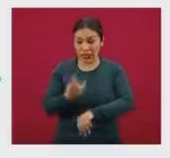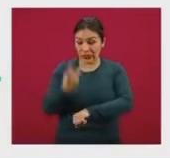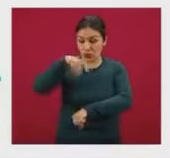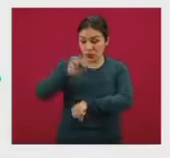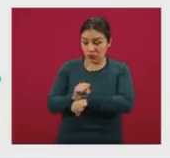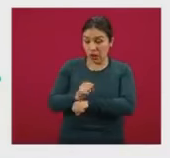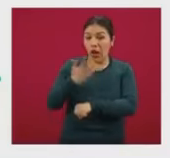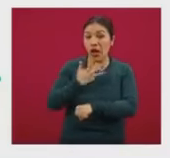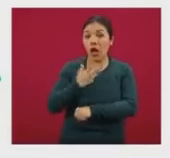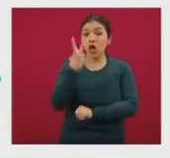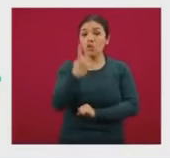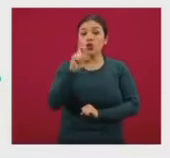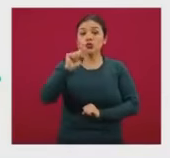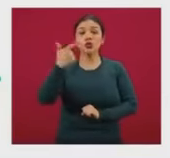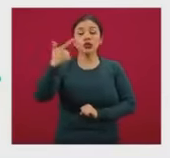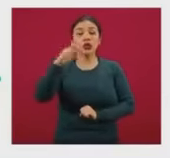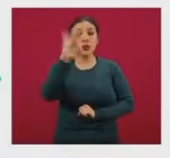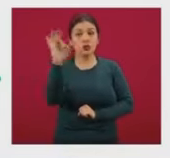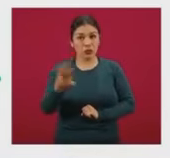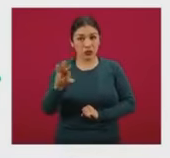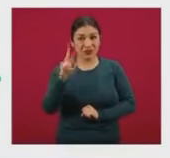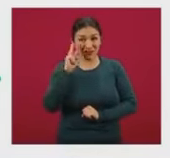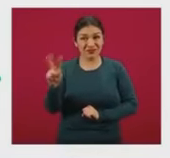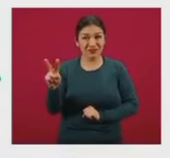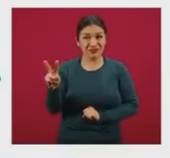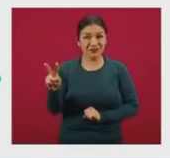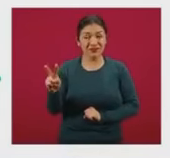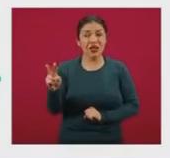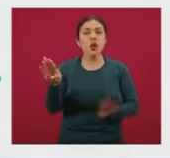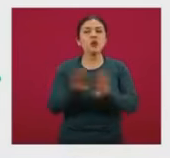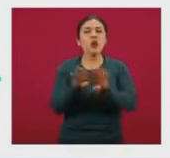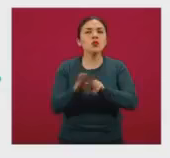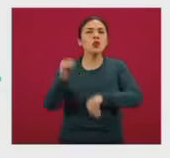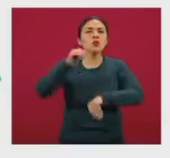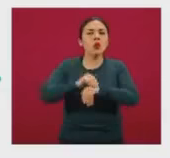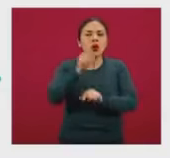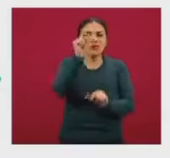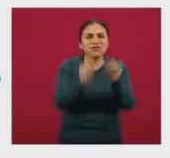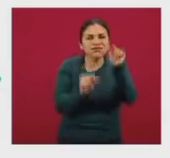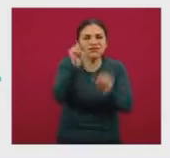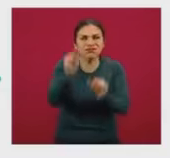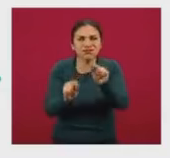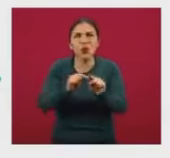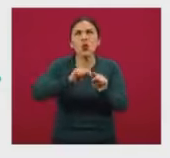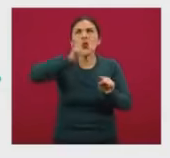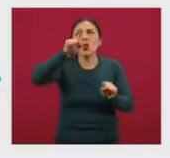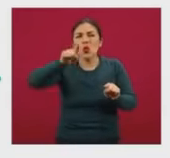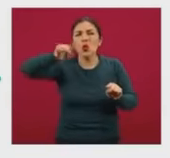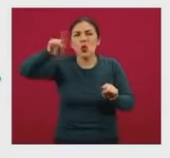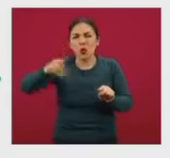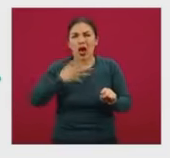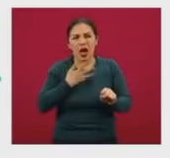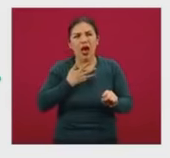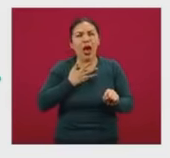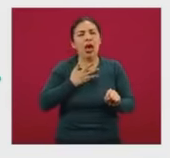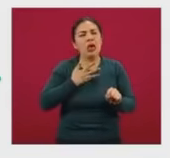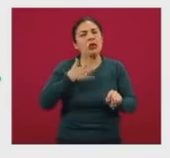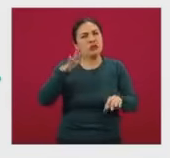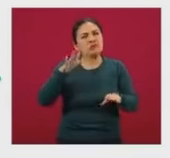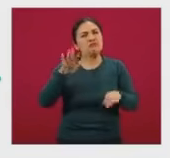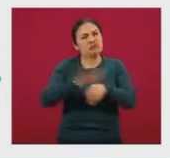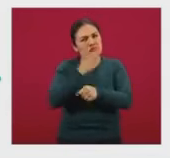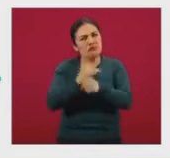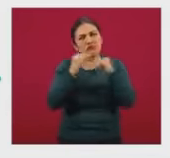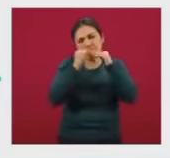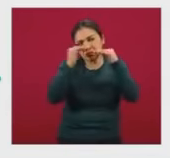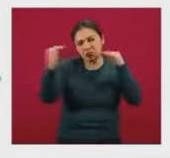es del 2.7%. Si veíamos el comportamiento en las barras y en la curva, había una estabilidad. Aquí